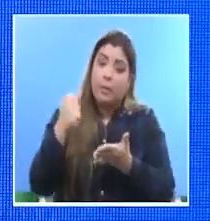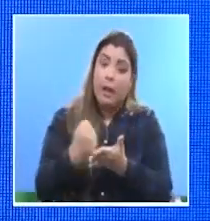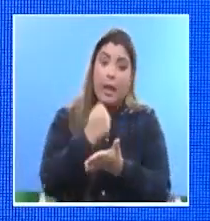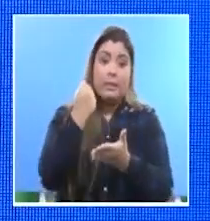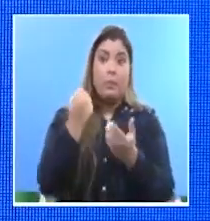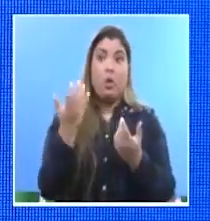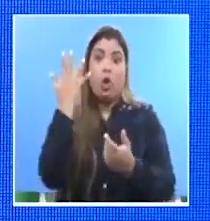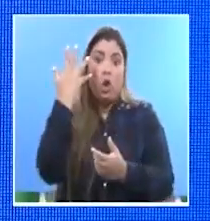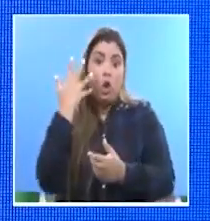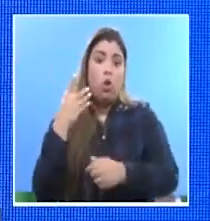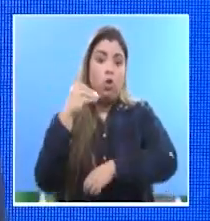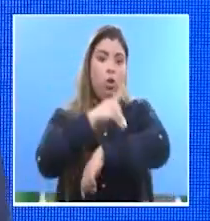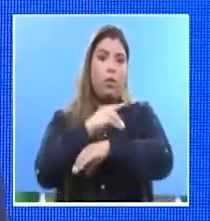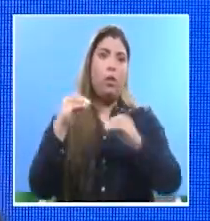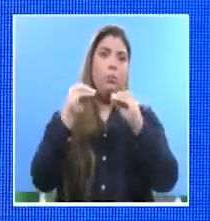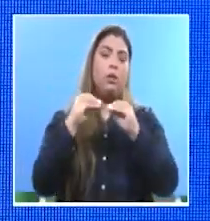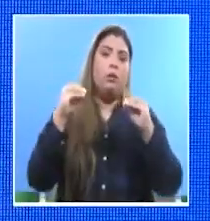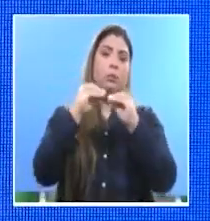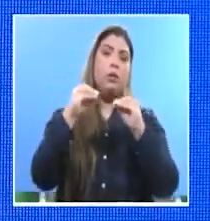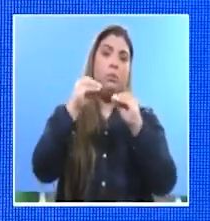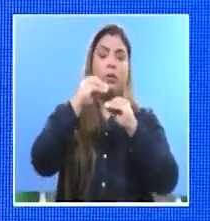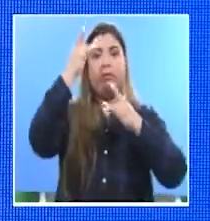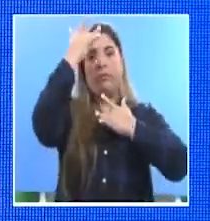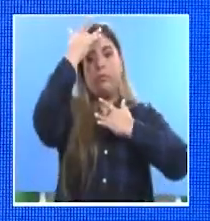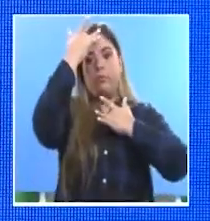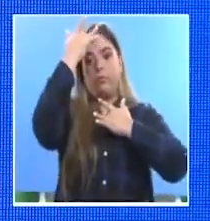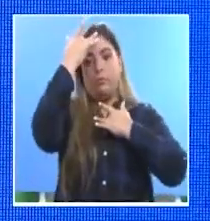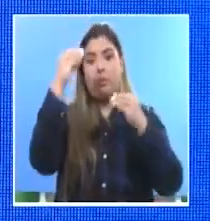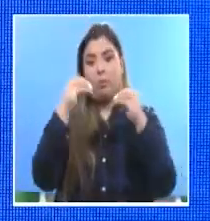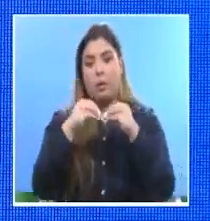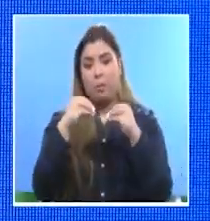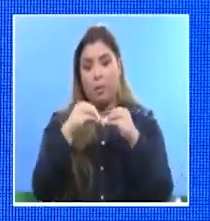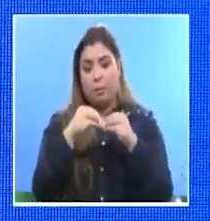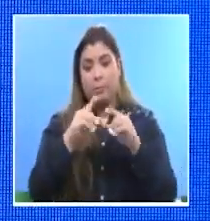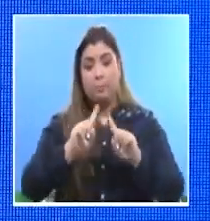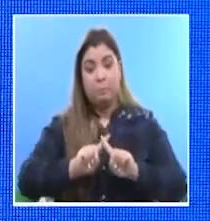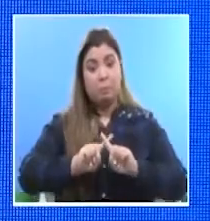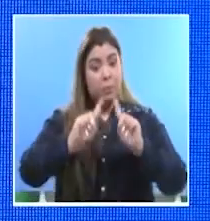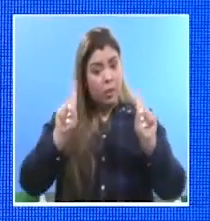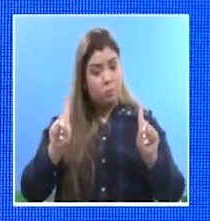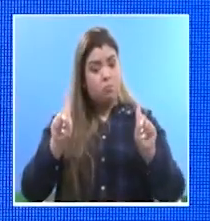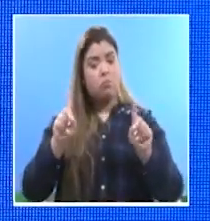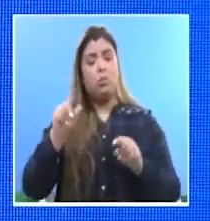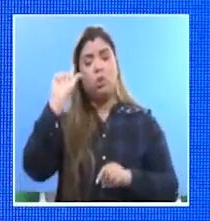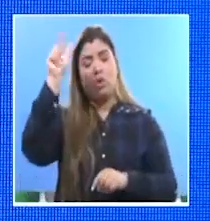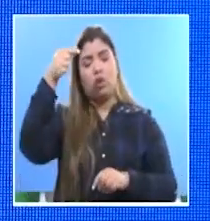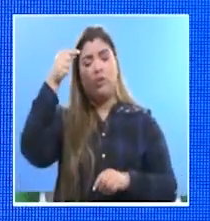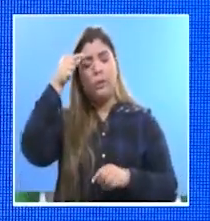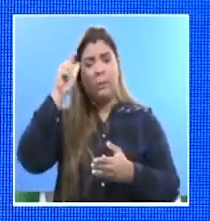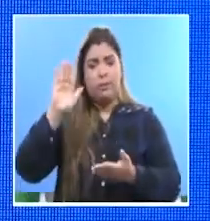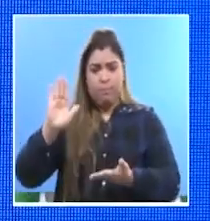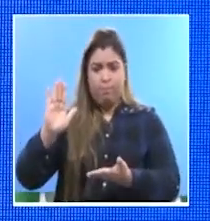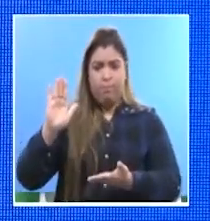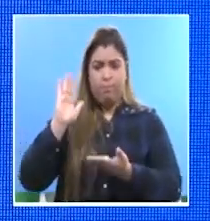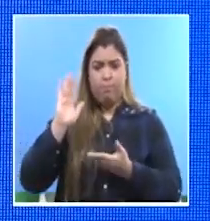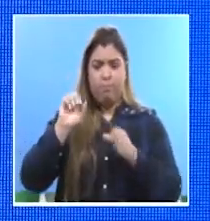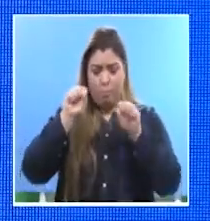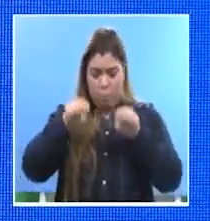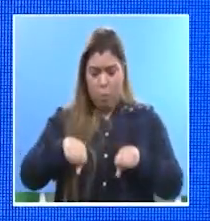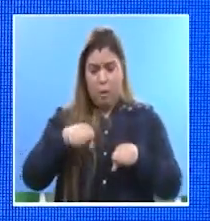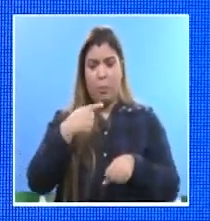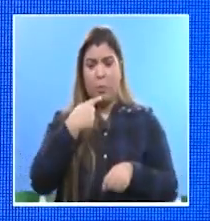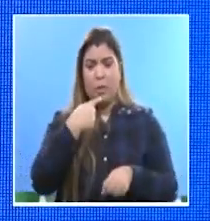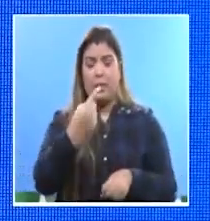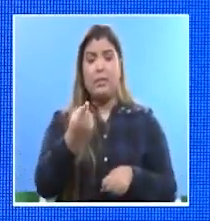y que hemos estado buscando, podemos decir con toda sensatez que los resultados